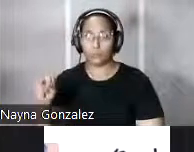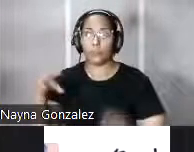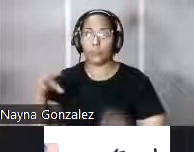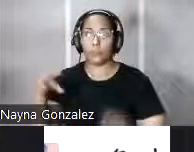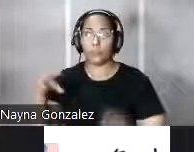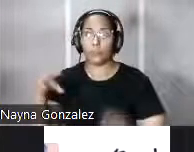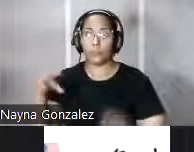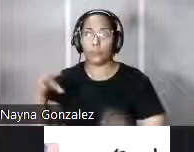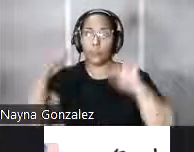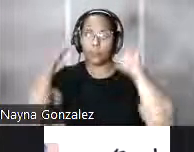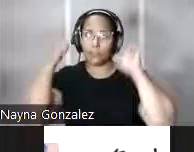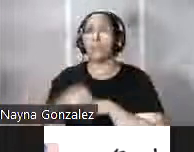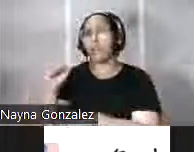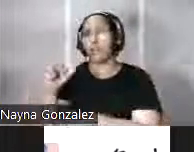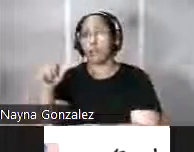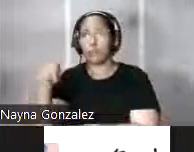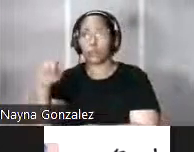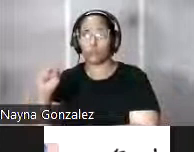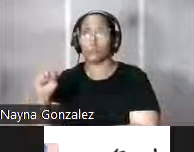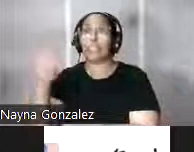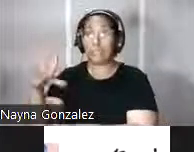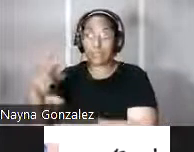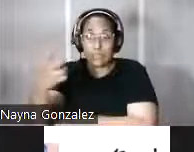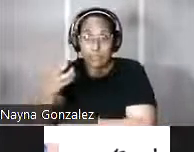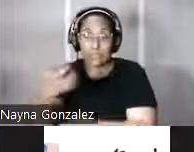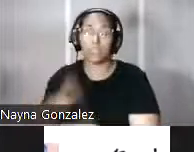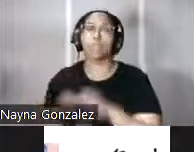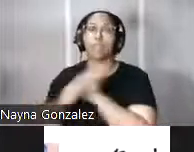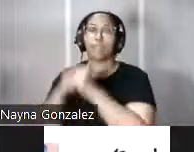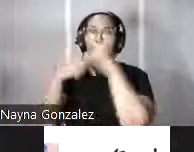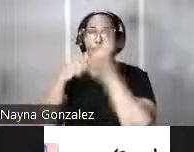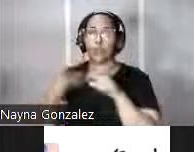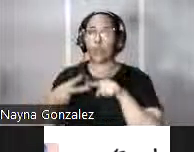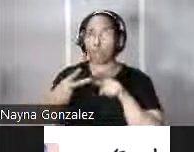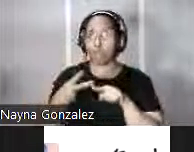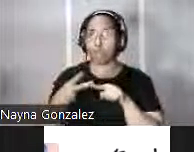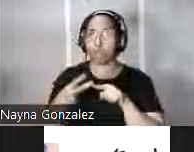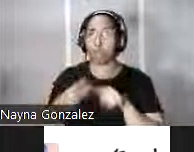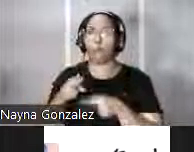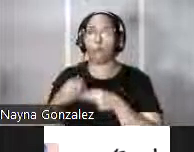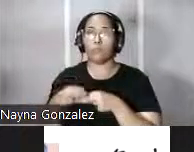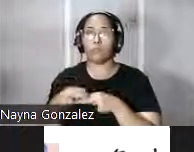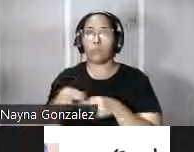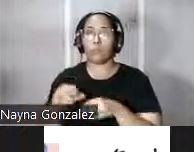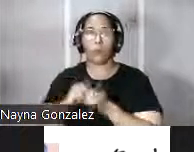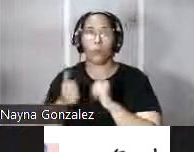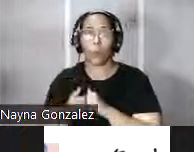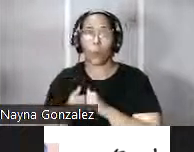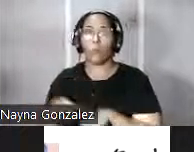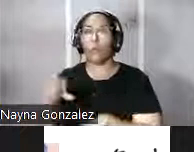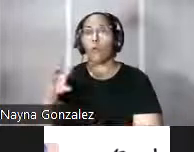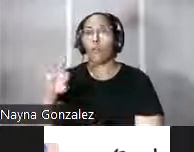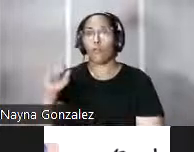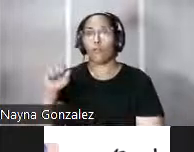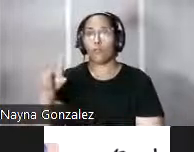V se autorizó la construcción de una segunda obra defensiva conocida como la Fuerza, la